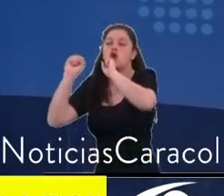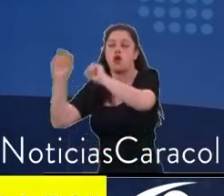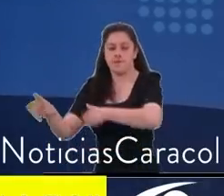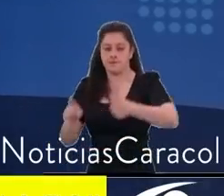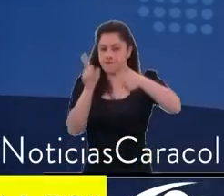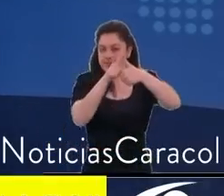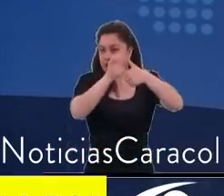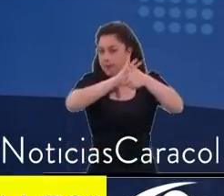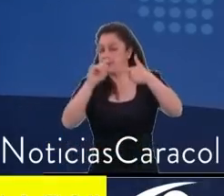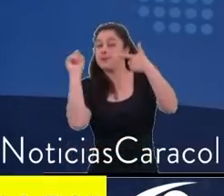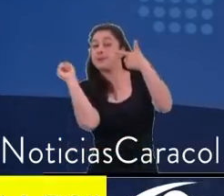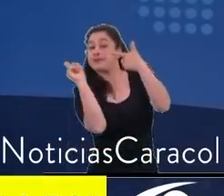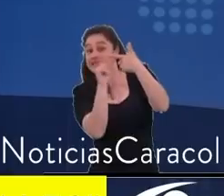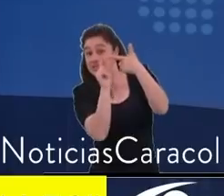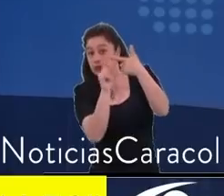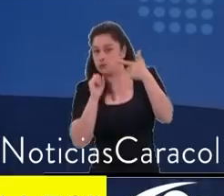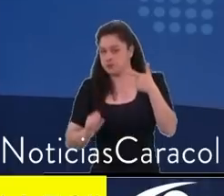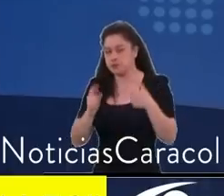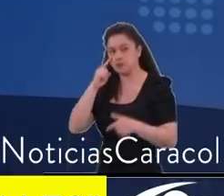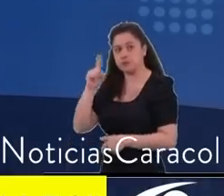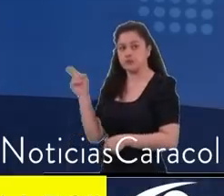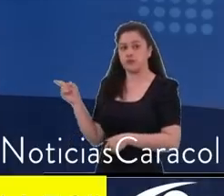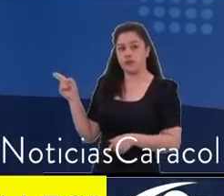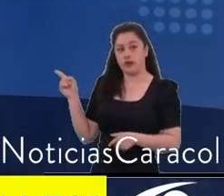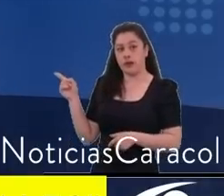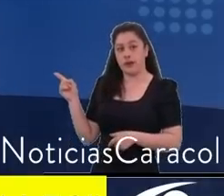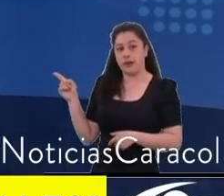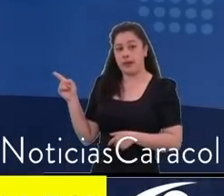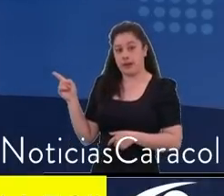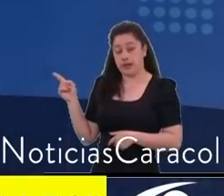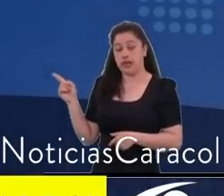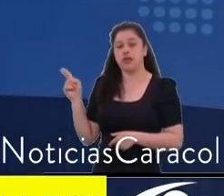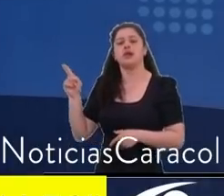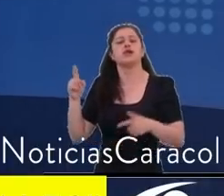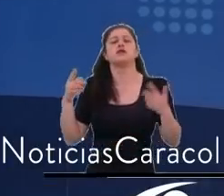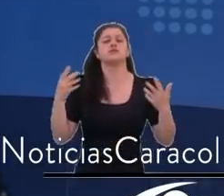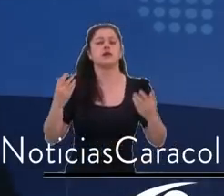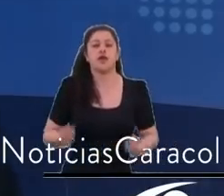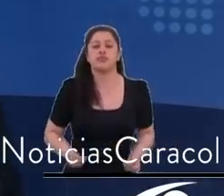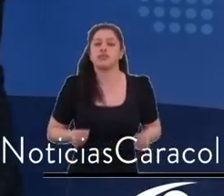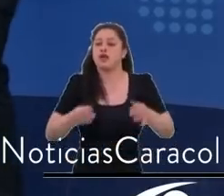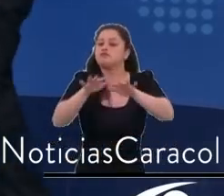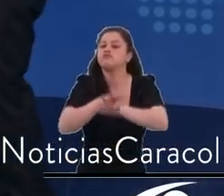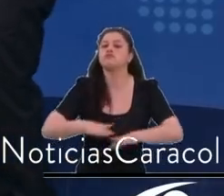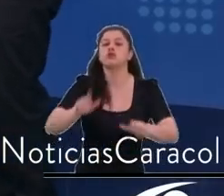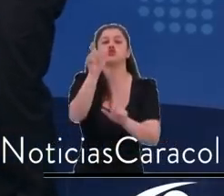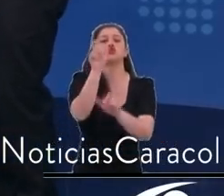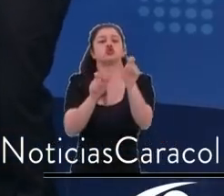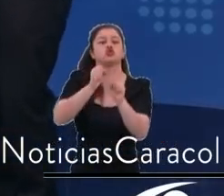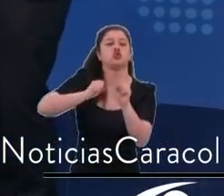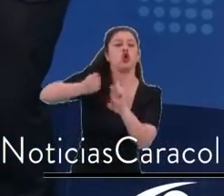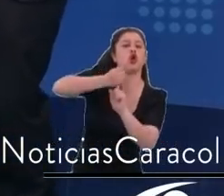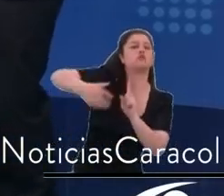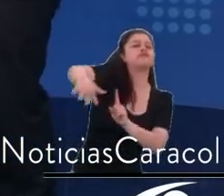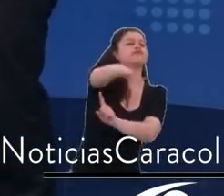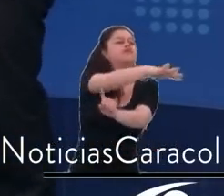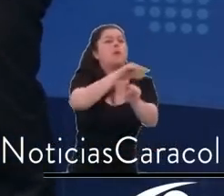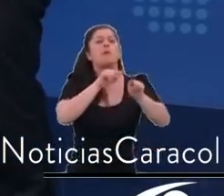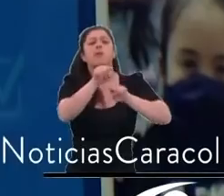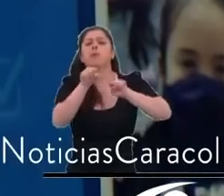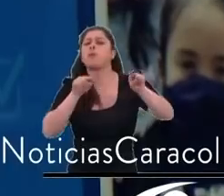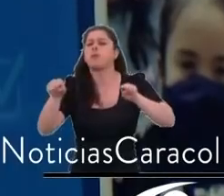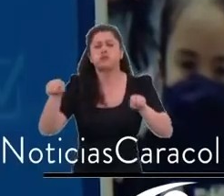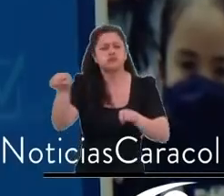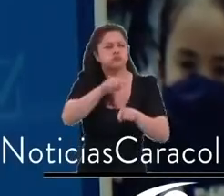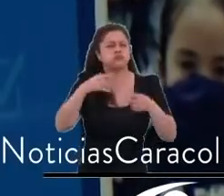tiene que ver con la deuda social. Correcto. Explique, por favor, señora alcaldesa, ¿qué significa pagar la deuda social? Juan